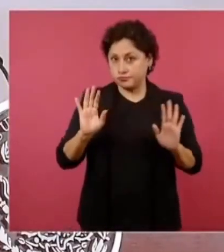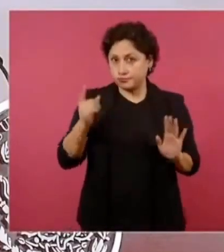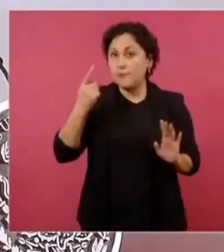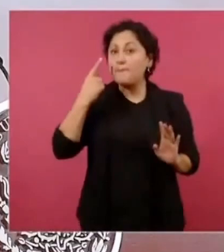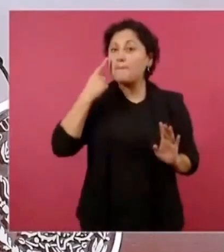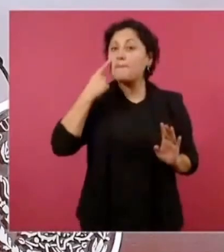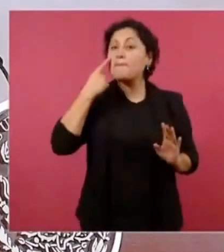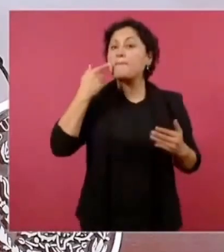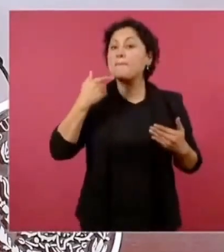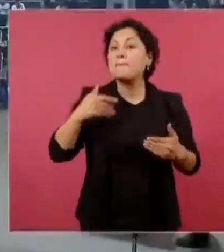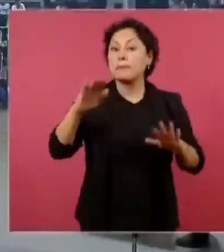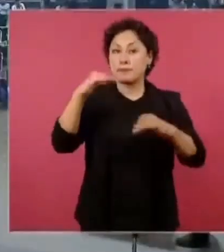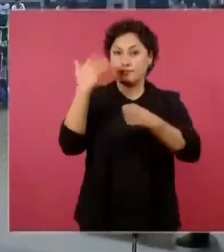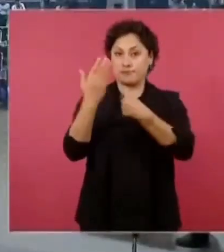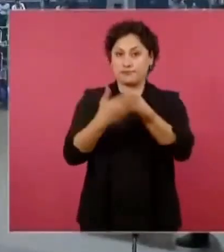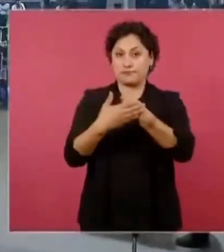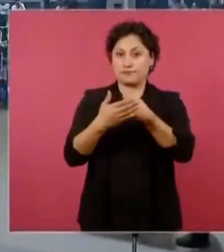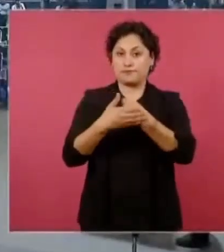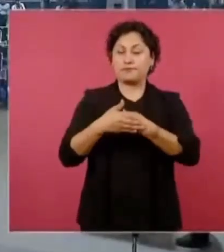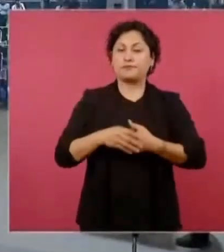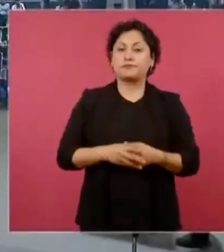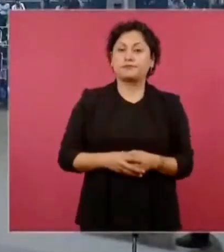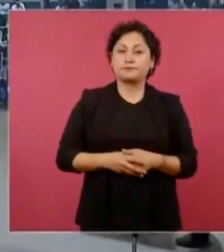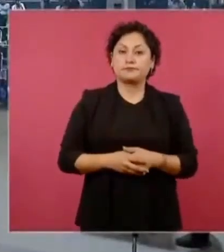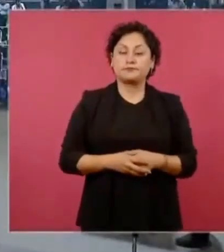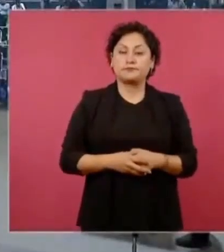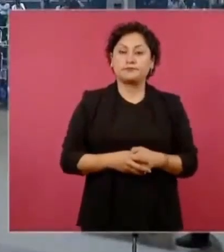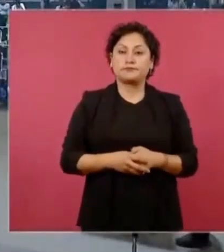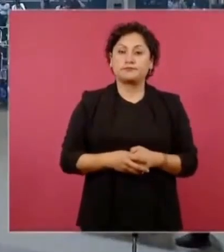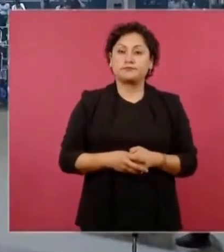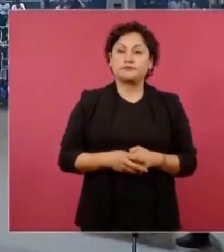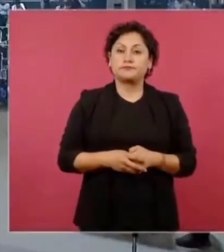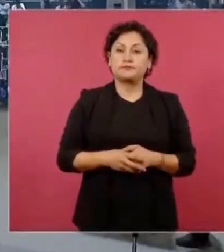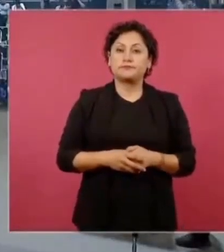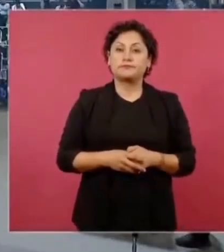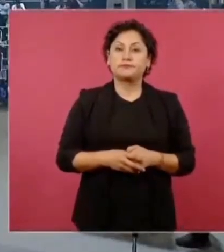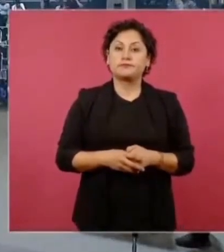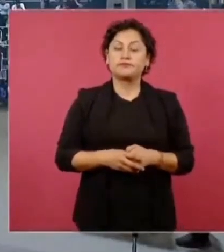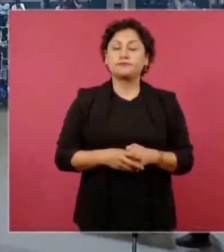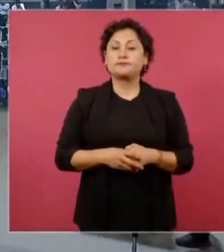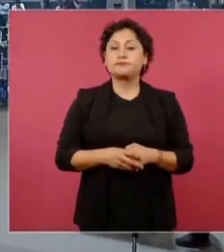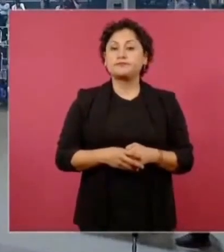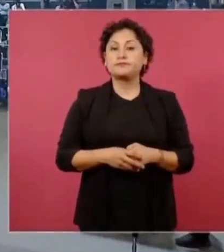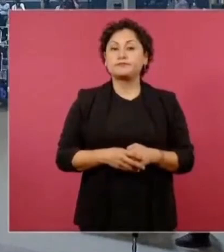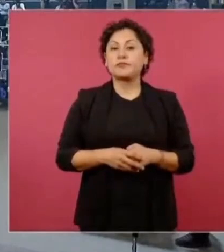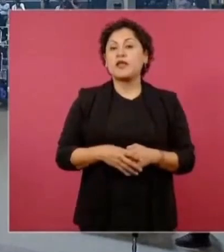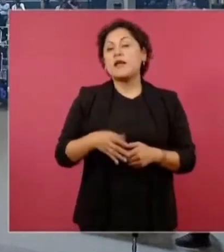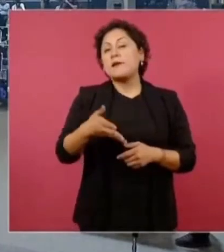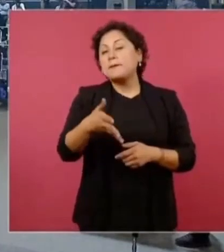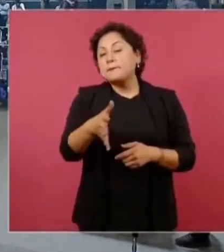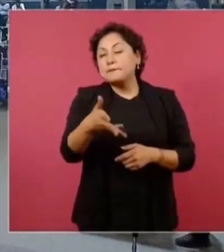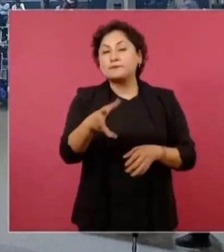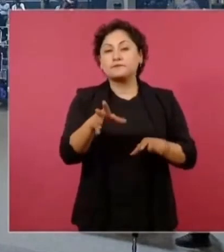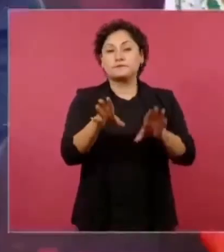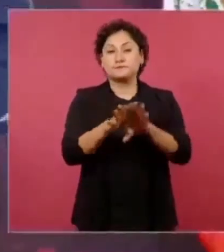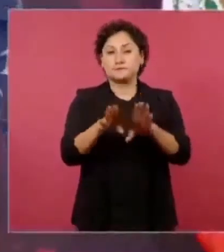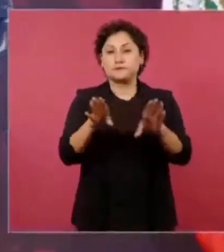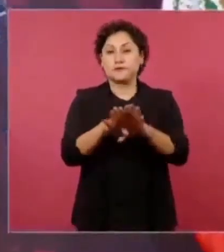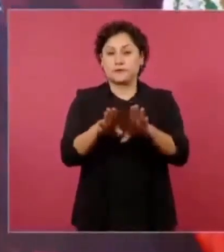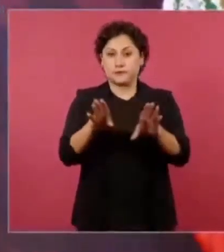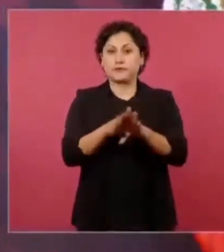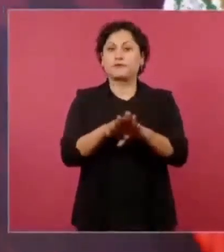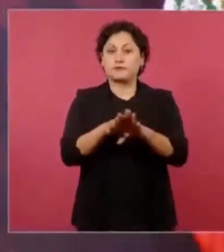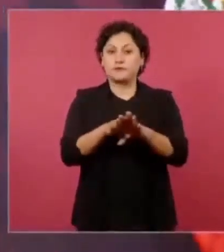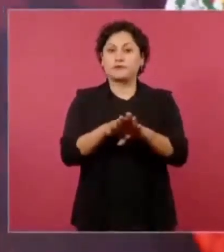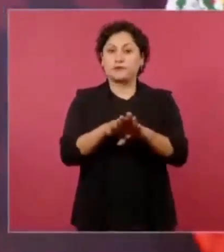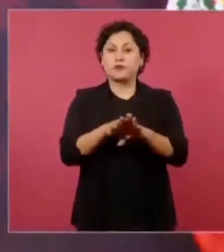Es como un plebiscito, un referéndum, nada,